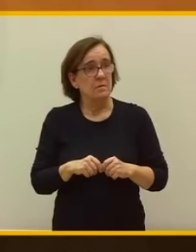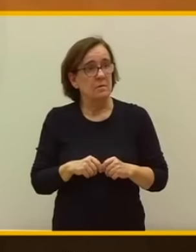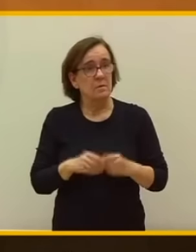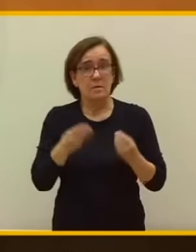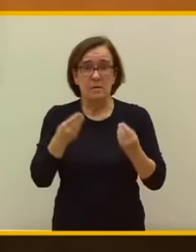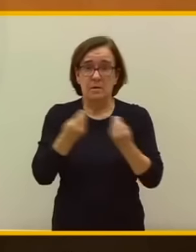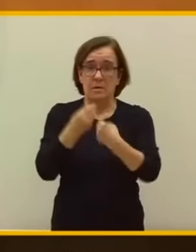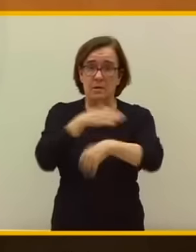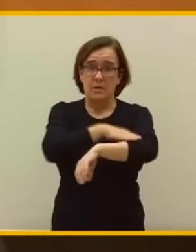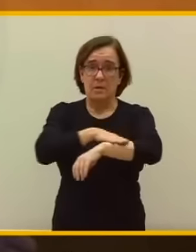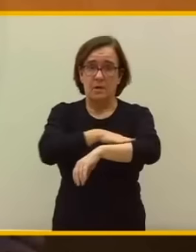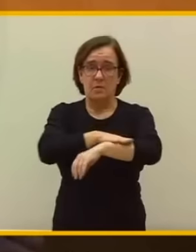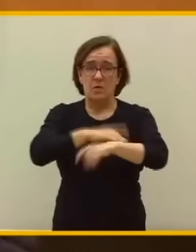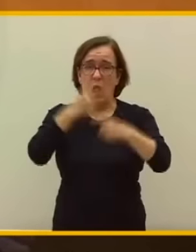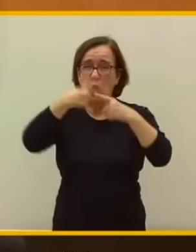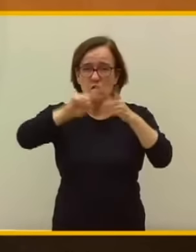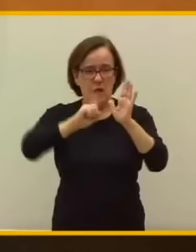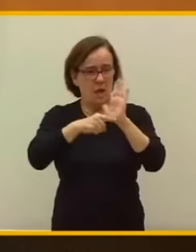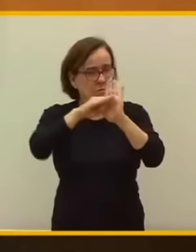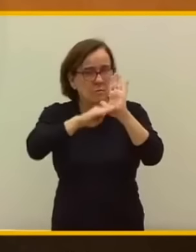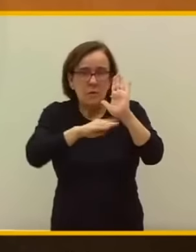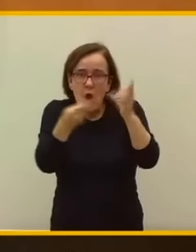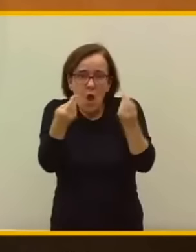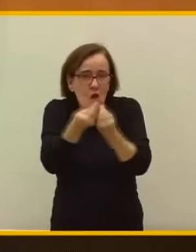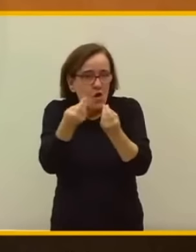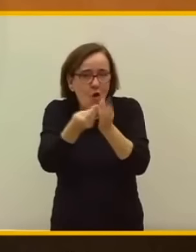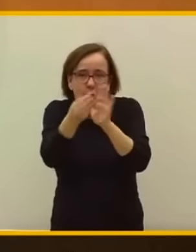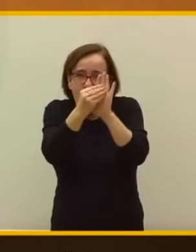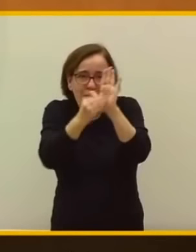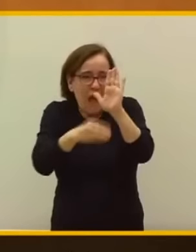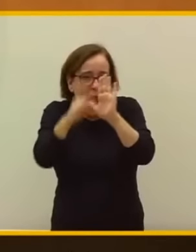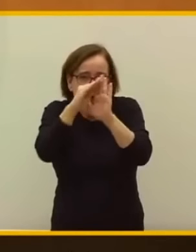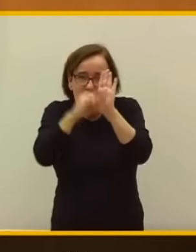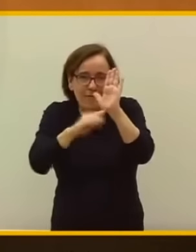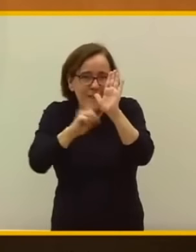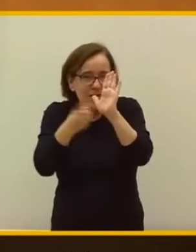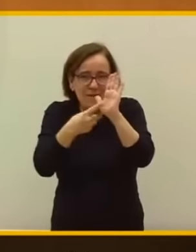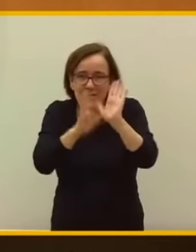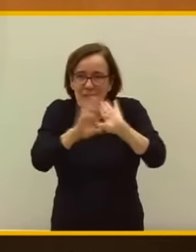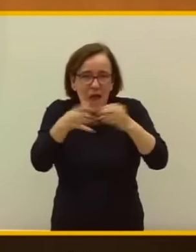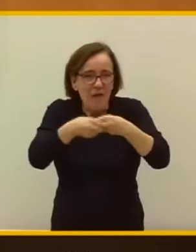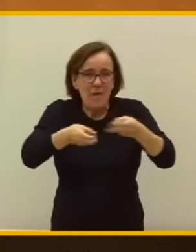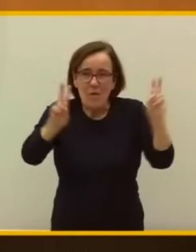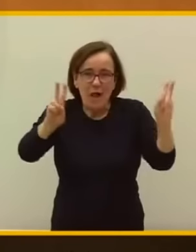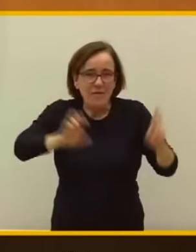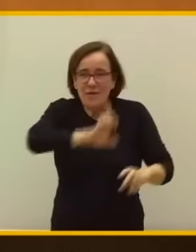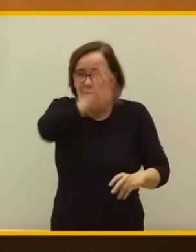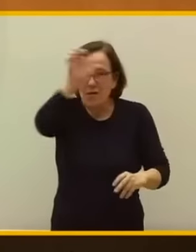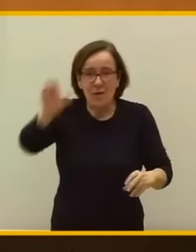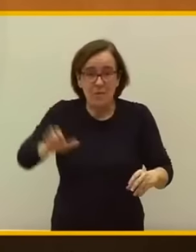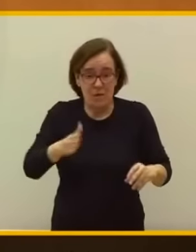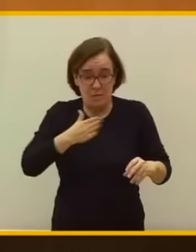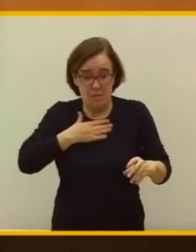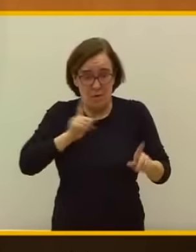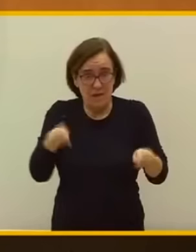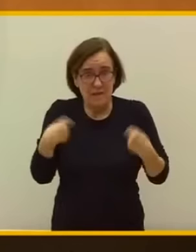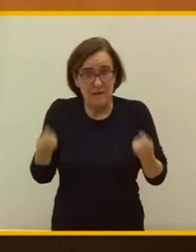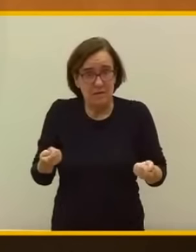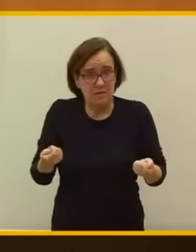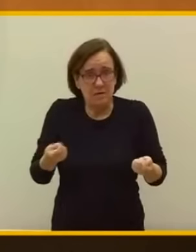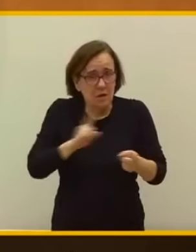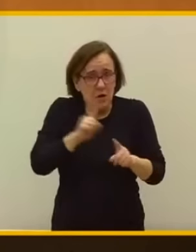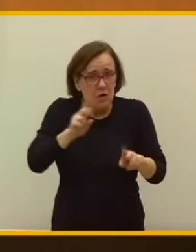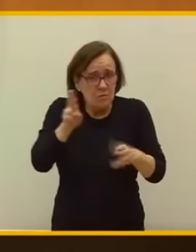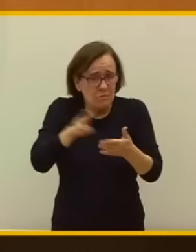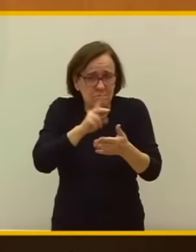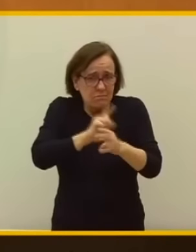con el Gobierno, un engendro legal que no tiene cabida en ningún ordenamiento jurídico, en ninguna democracia de Europa, porque su propia naturaleza desacredita